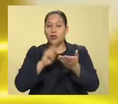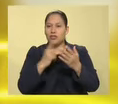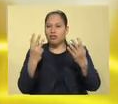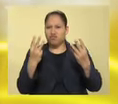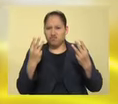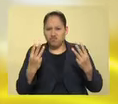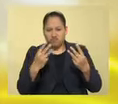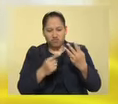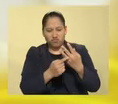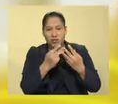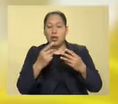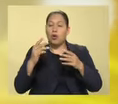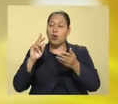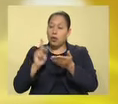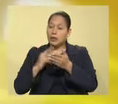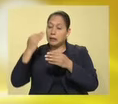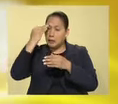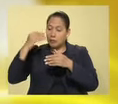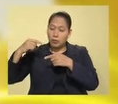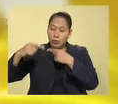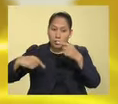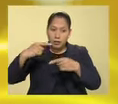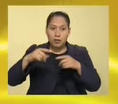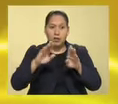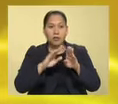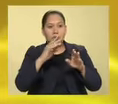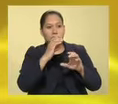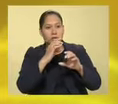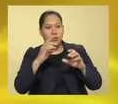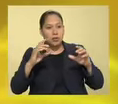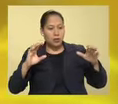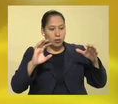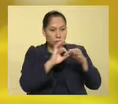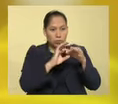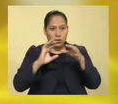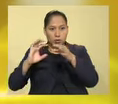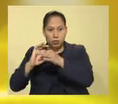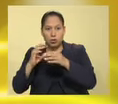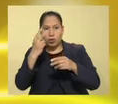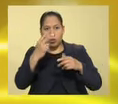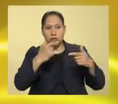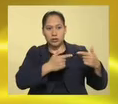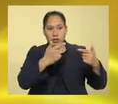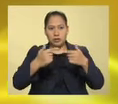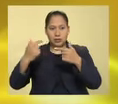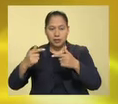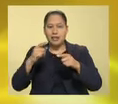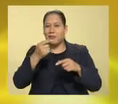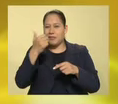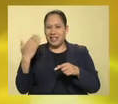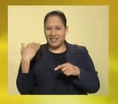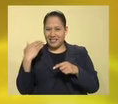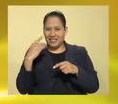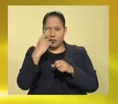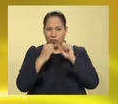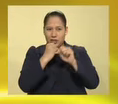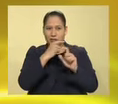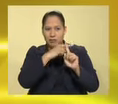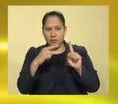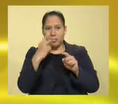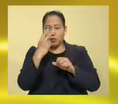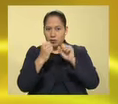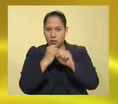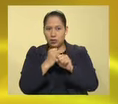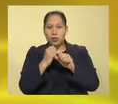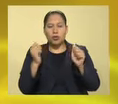Wolverine a través del tiempo y con efectos espectaculares, une a las dos generaciones. La primera generación que vimos apenas hace un año y medio, dos años,